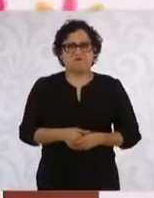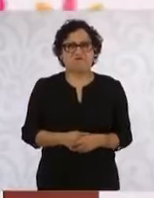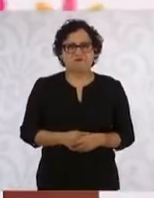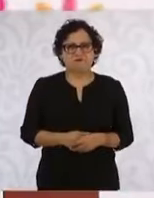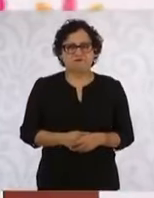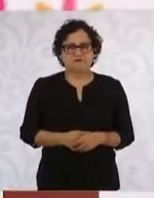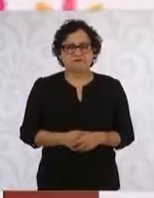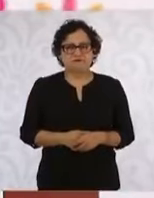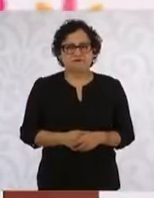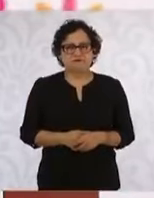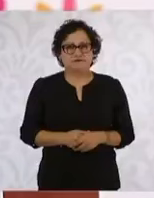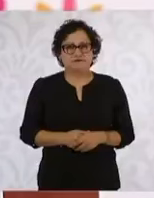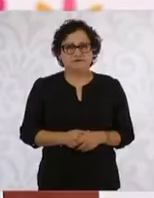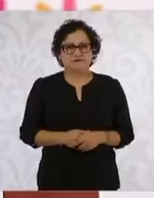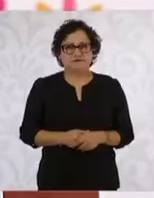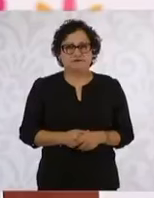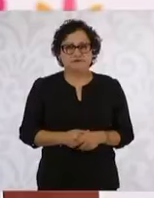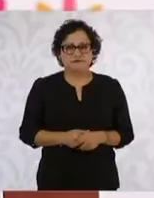ellos ganaron,